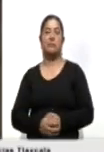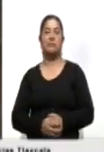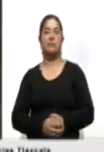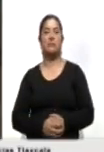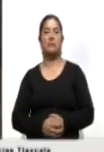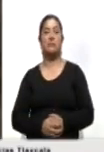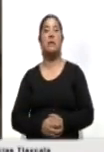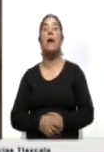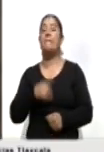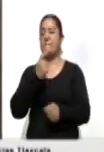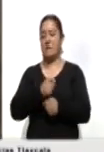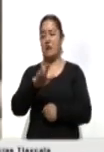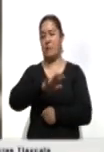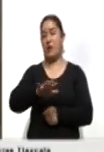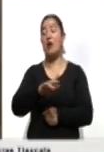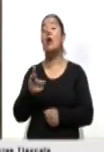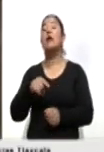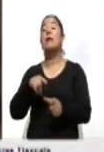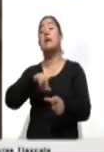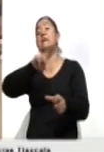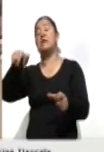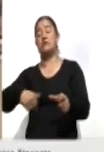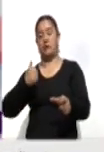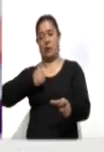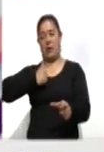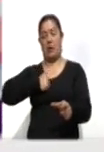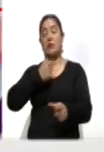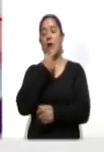destinatarios como Gran Bretaña y Canadá.